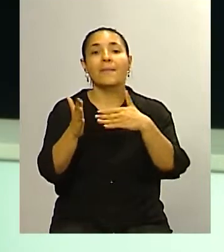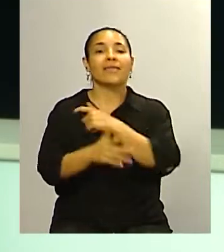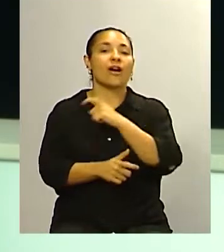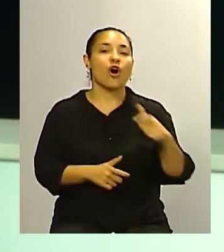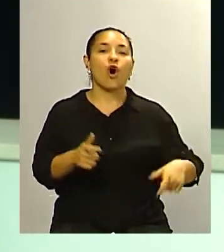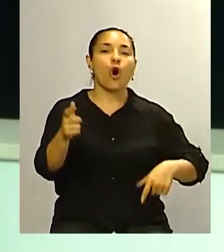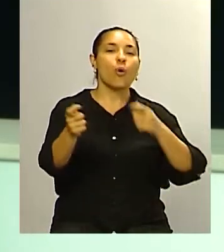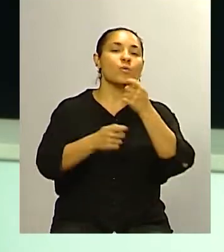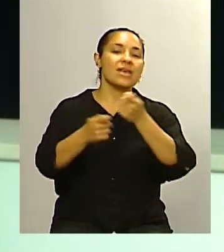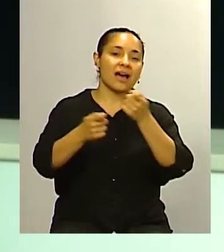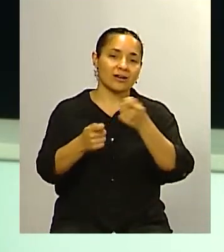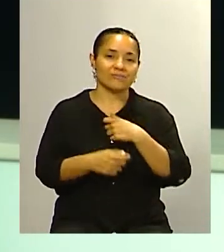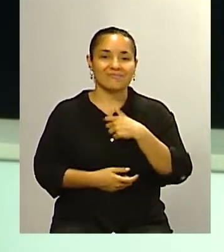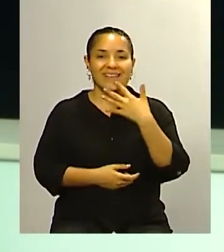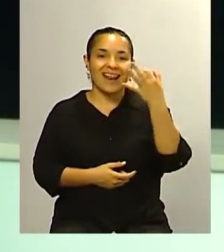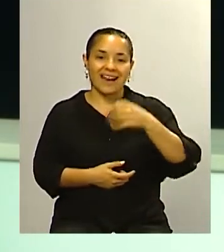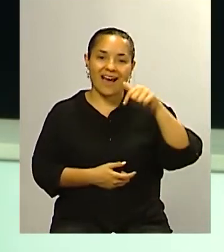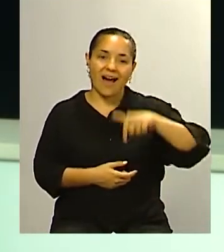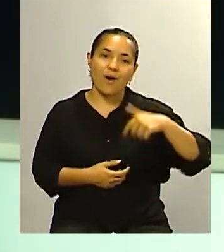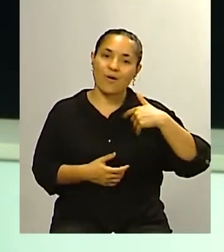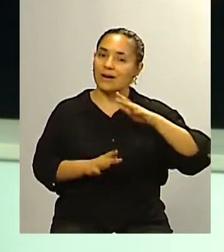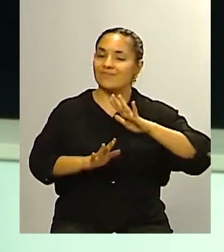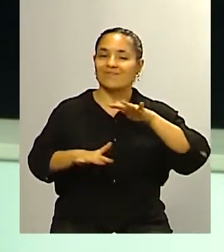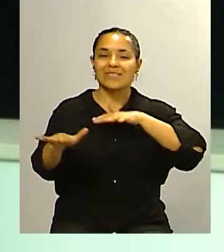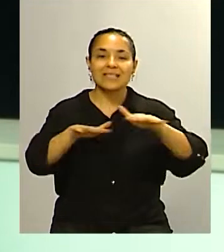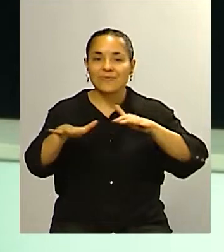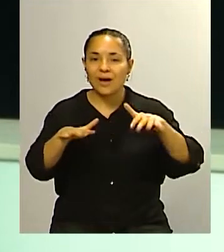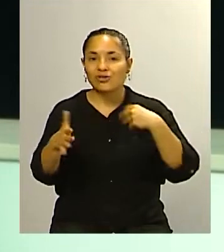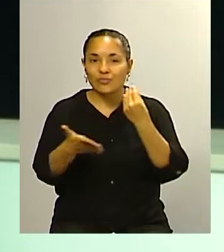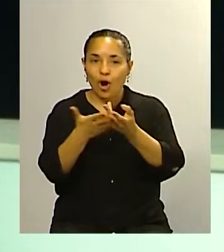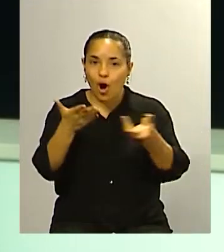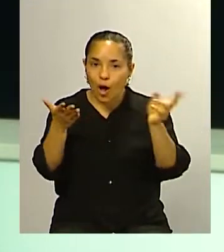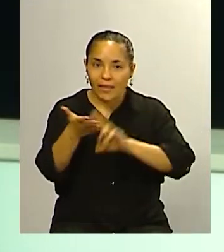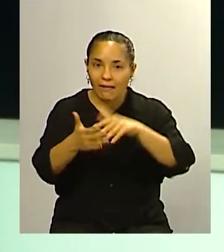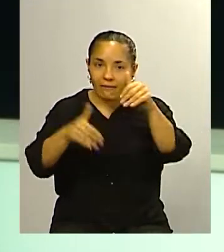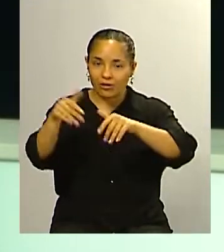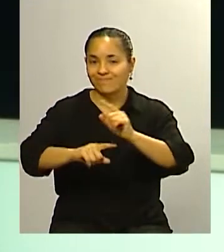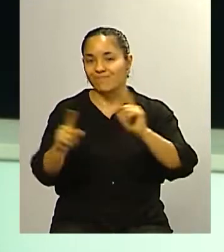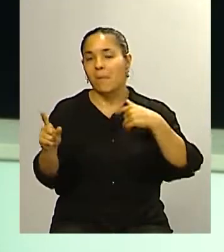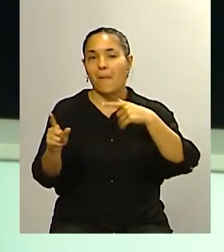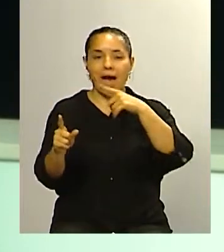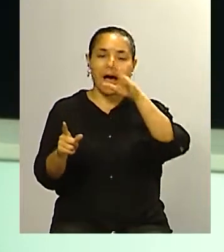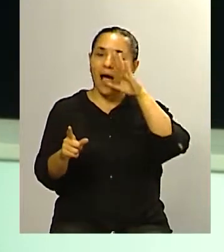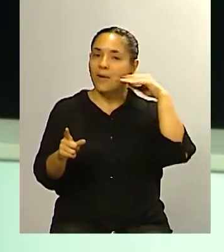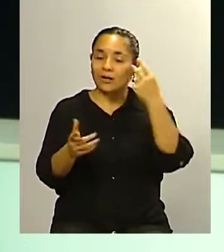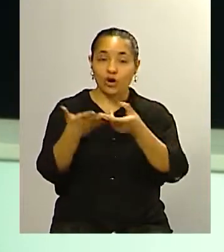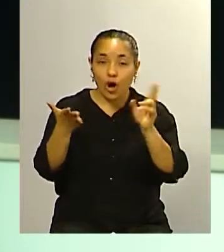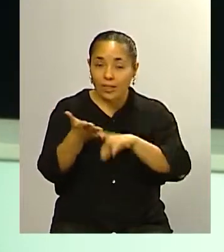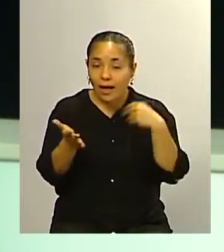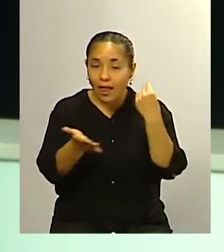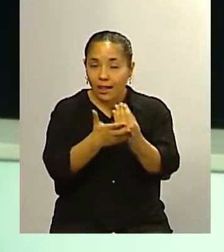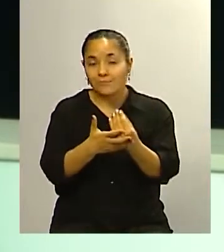y bueno la realidad lo sobrepasa y es por eso que muchos indican que tal vez el futuro de Alberto Fernández sea